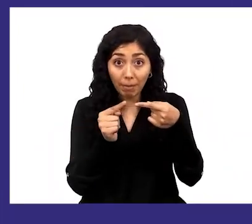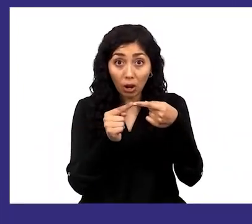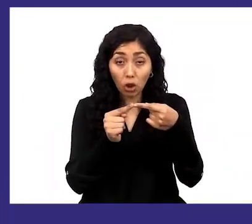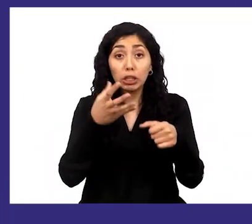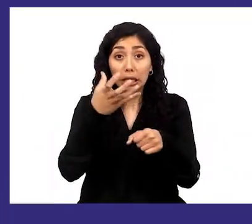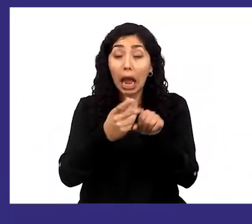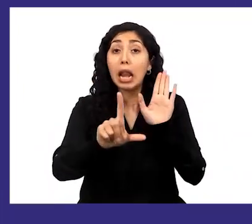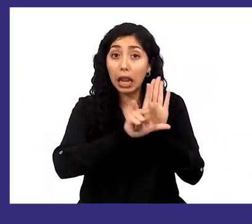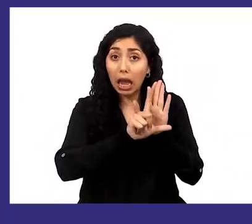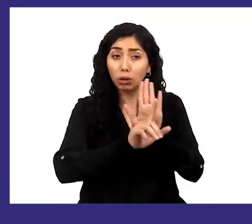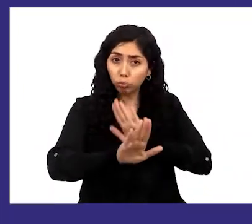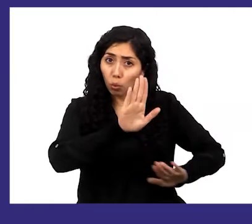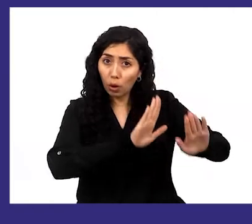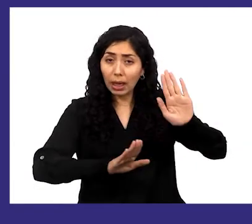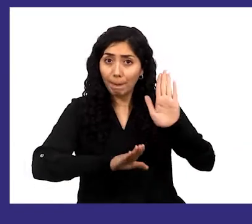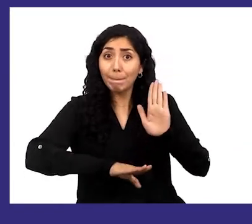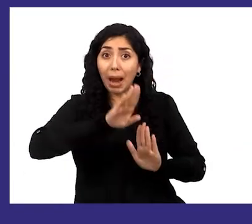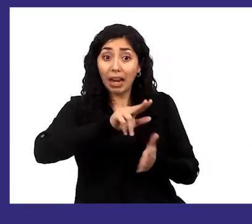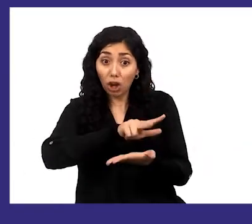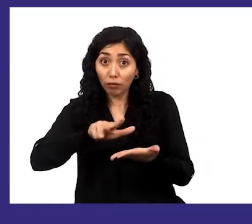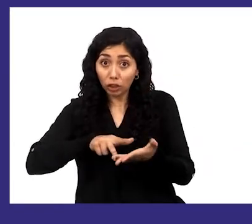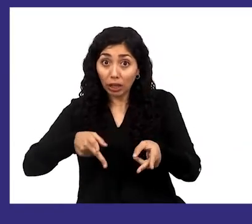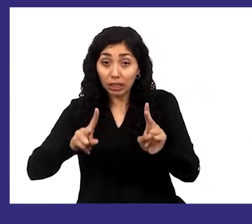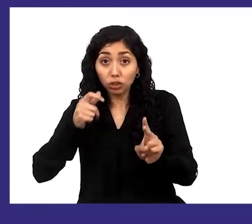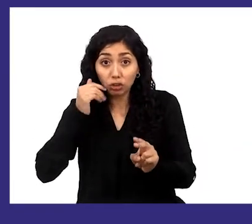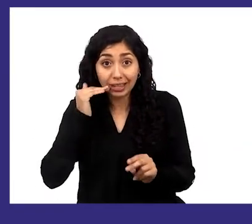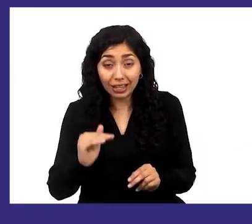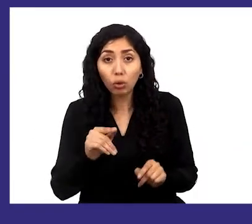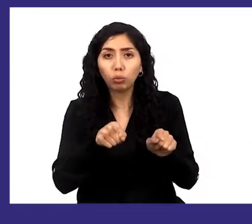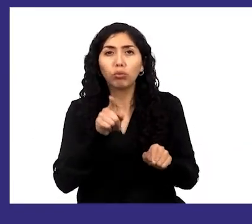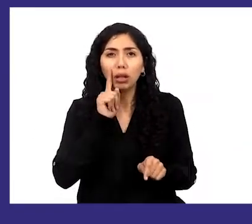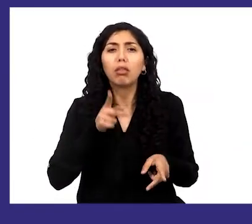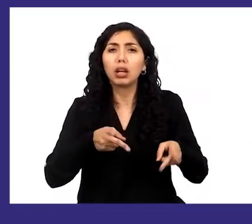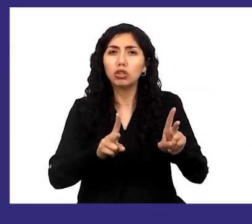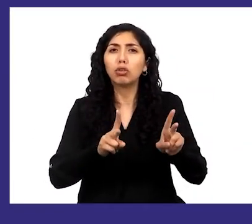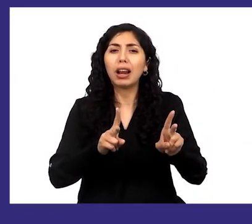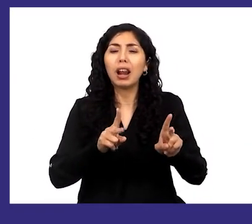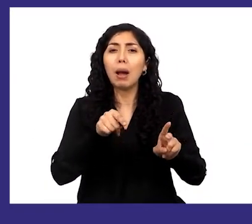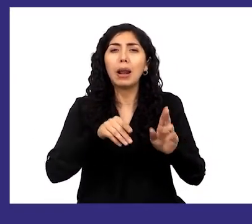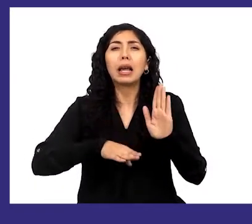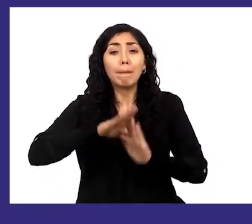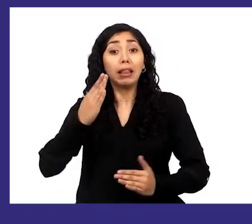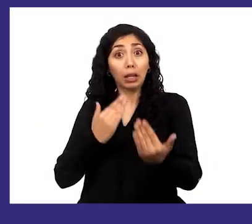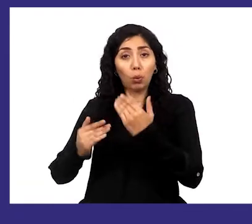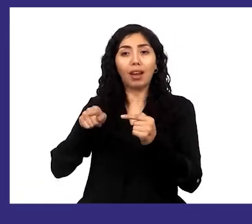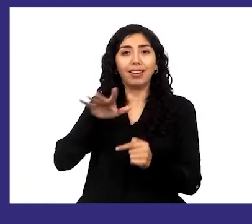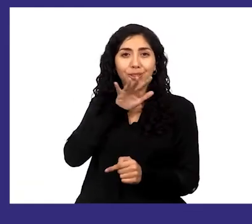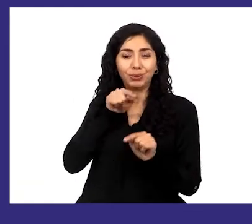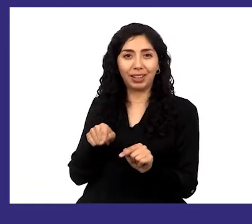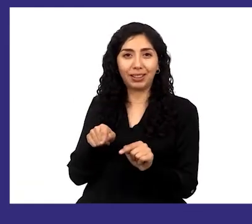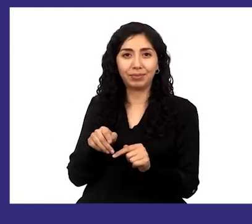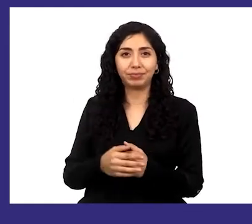Primero, si existe una ley que te protege más que la Convención sobre los Derechos del Niño, tienes derecho a que se aplique la que más te